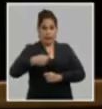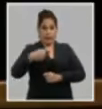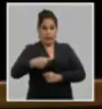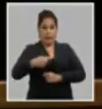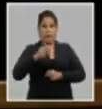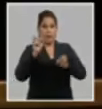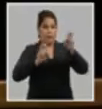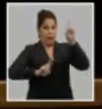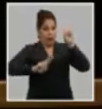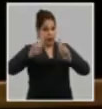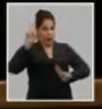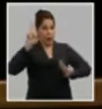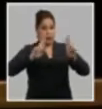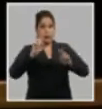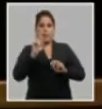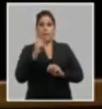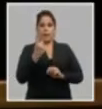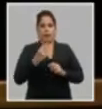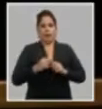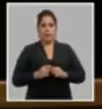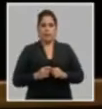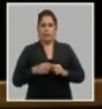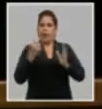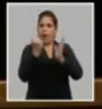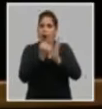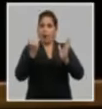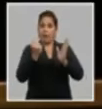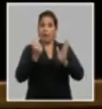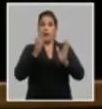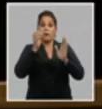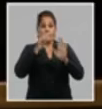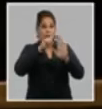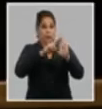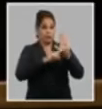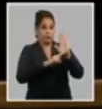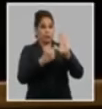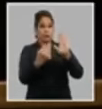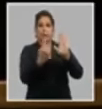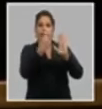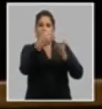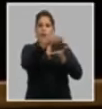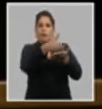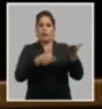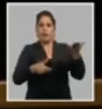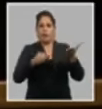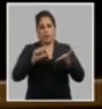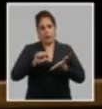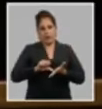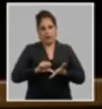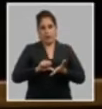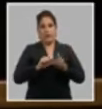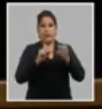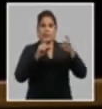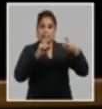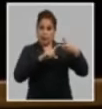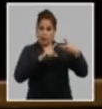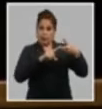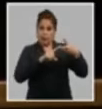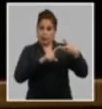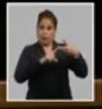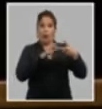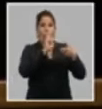acuerda primero, aprobar en toda su parte el informe central. Segundo,